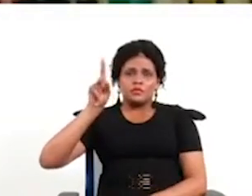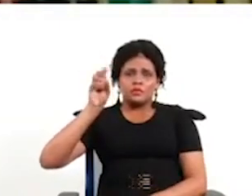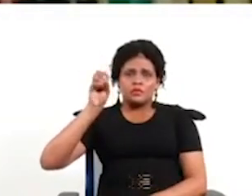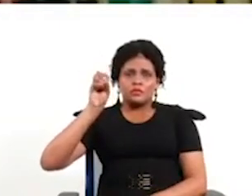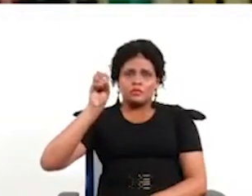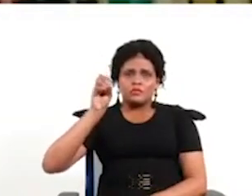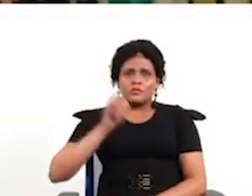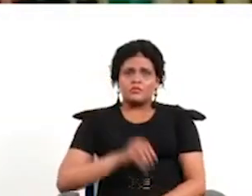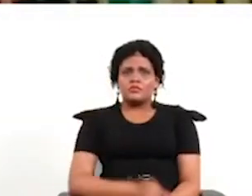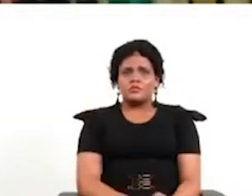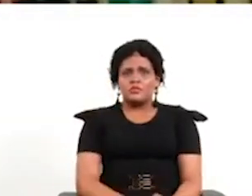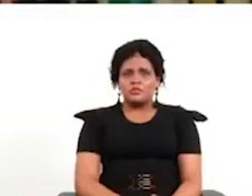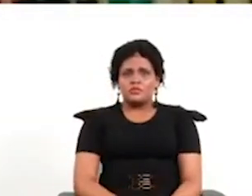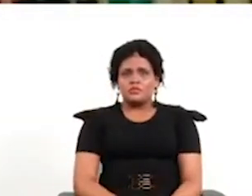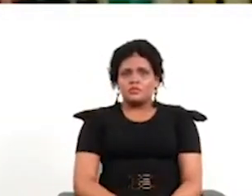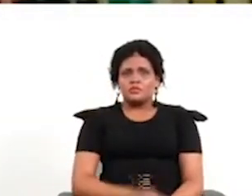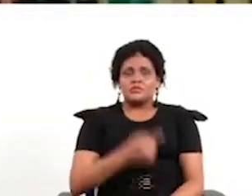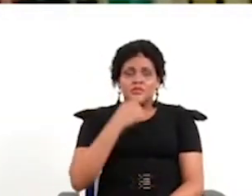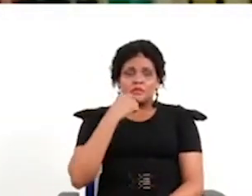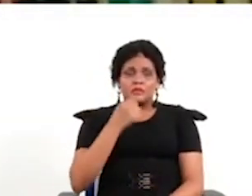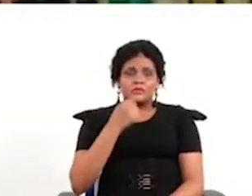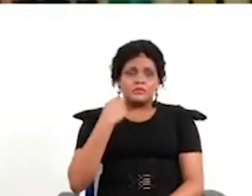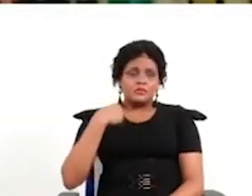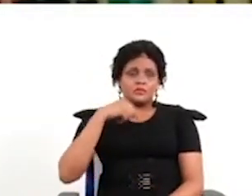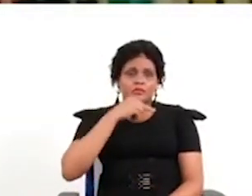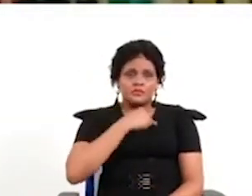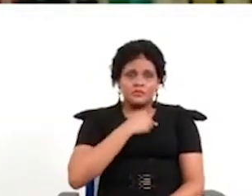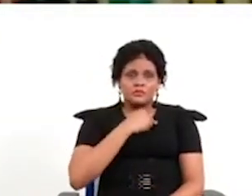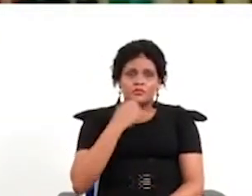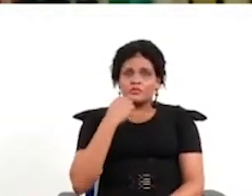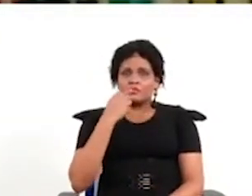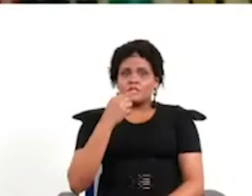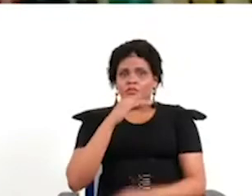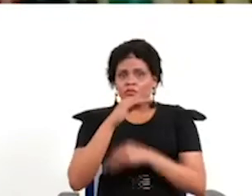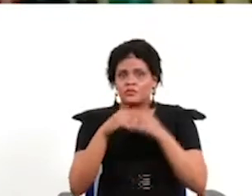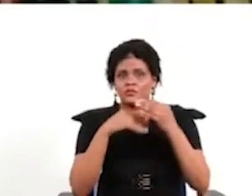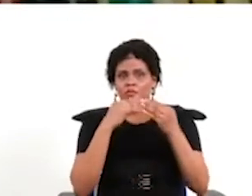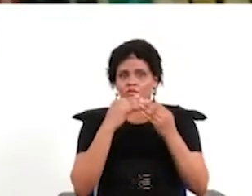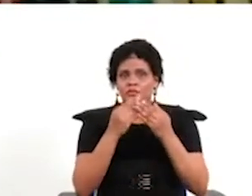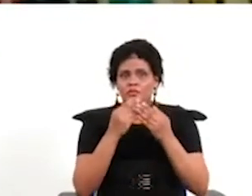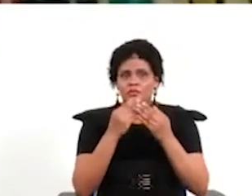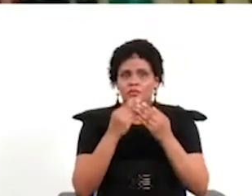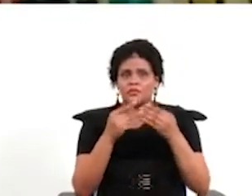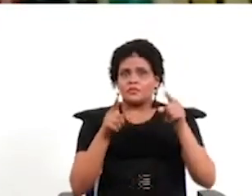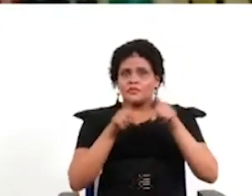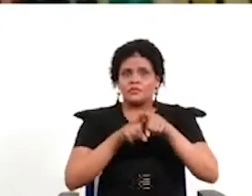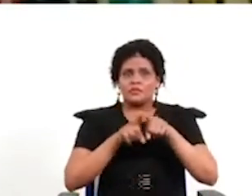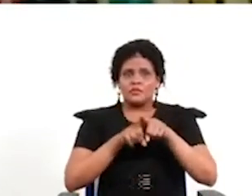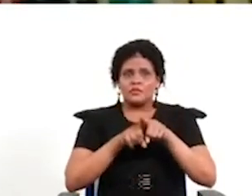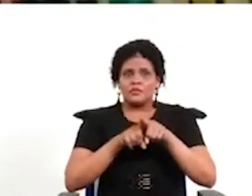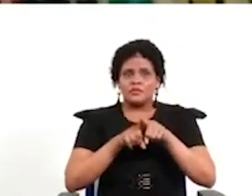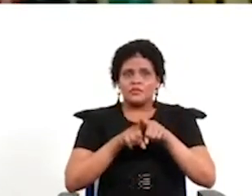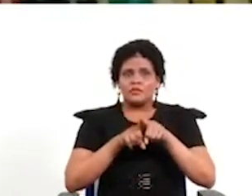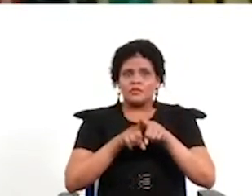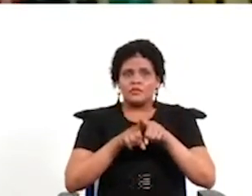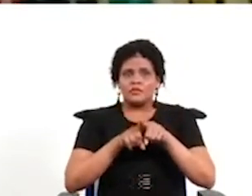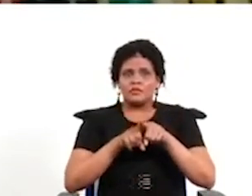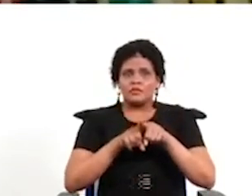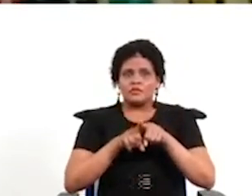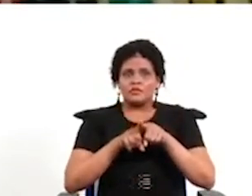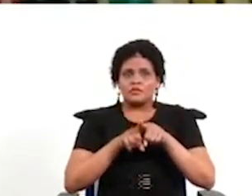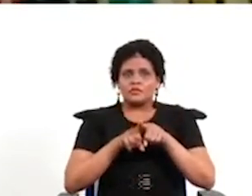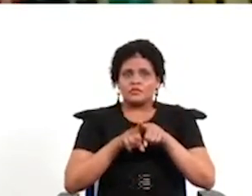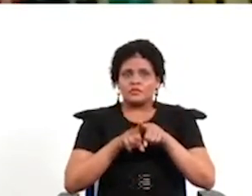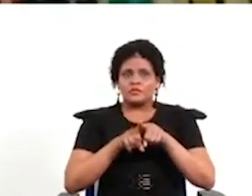suizo nos da una pista que es cuando en Suiza entra en vigor una ley o sea cuando en Suiza el parlamento